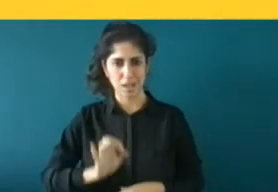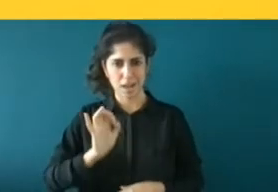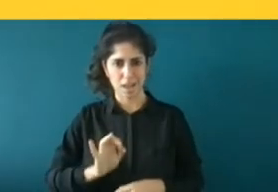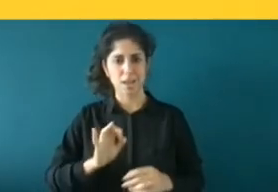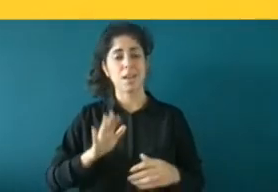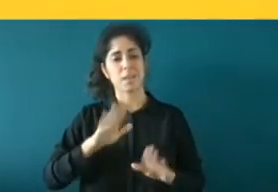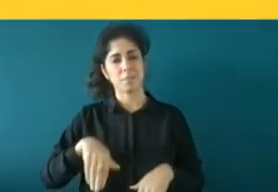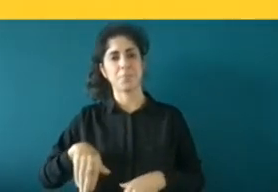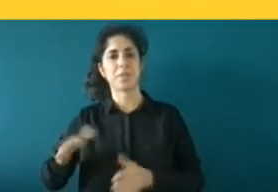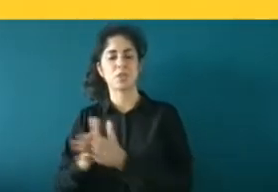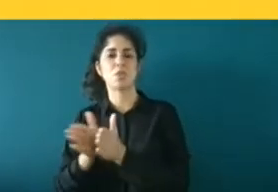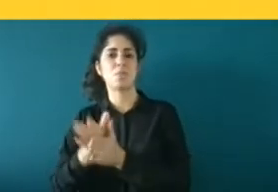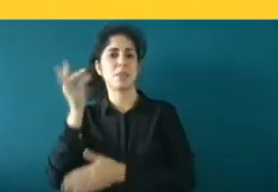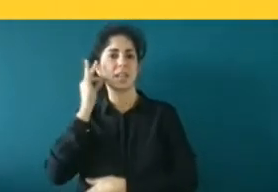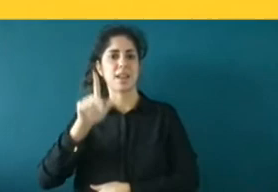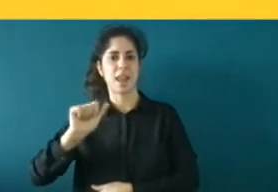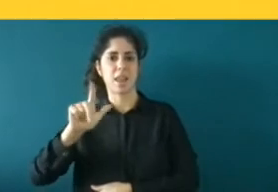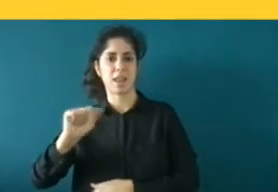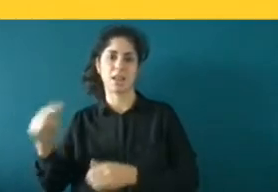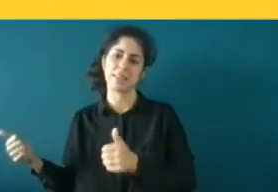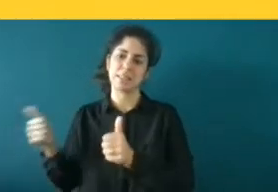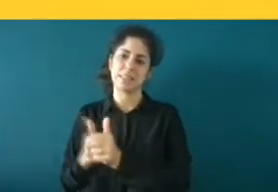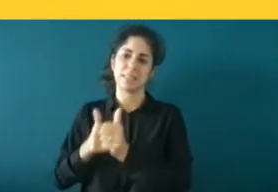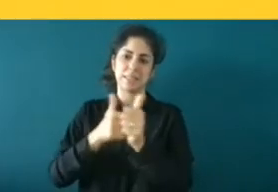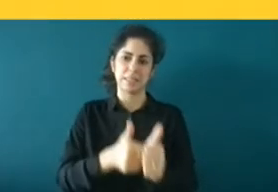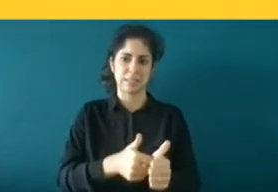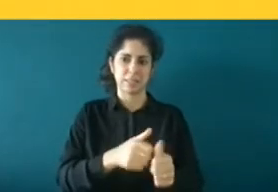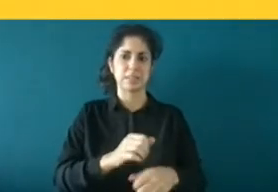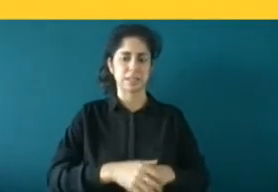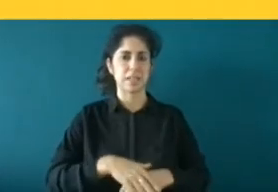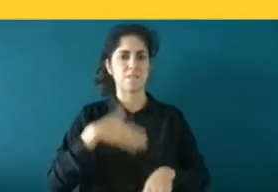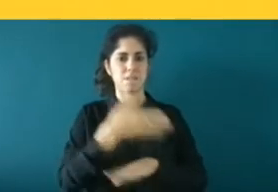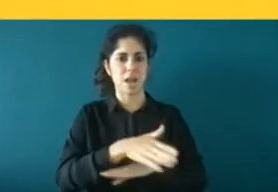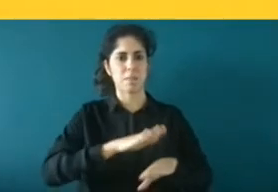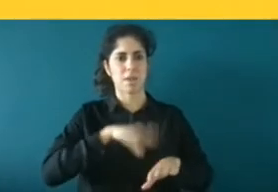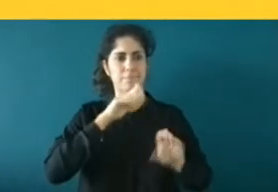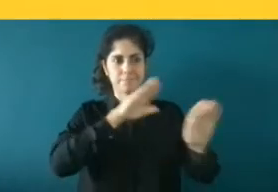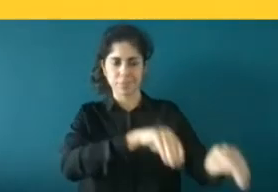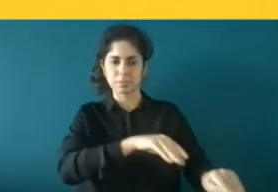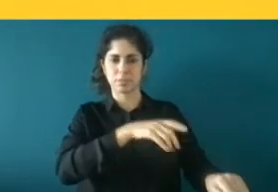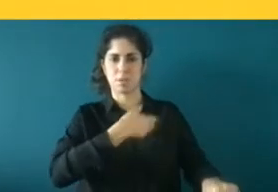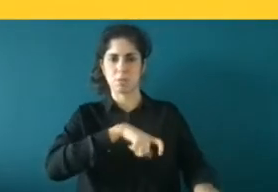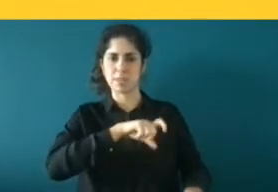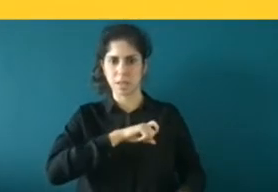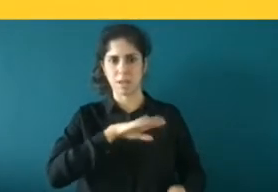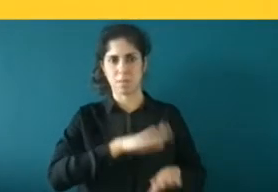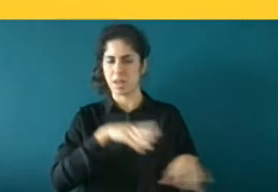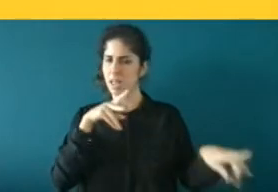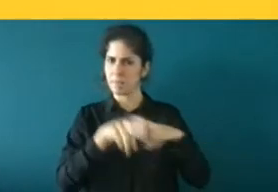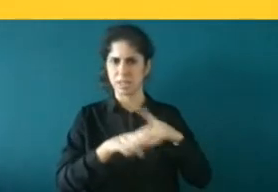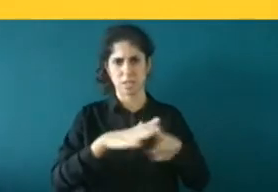en alguna ocasión a darle un tirón de orejas en comisarías para que esto no suceda porque lo que no puede ser es que